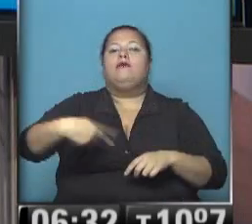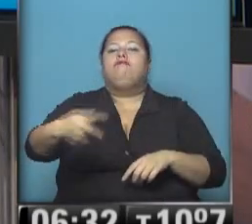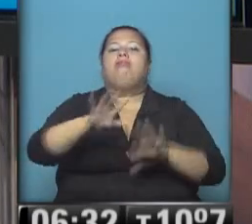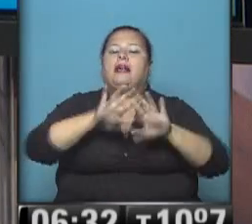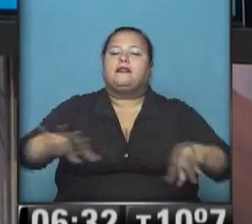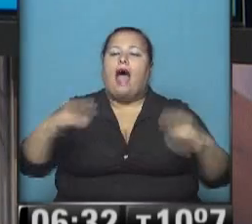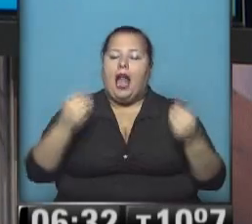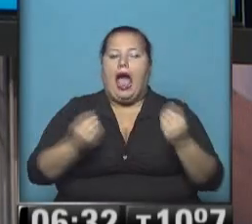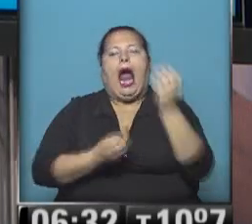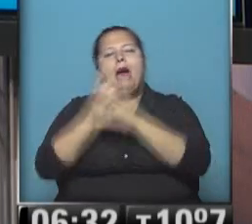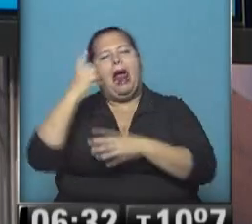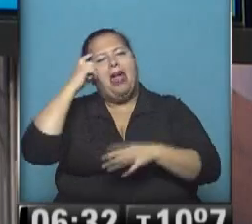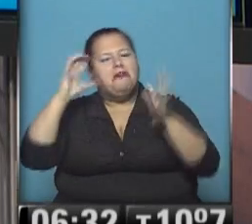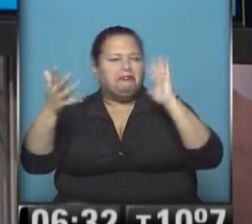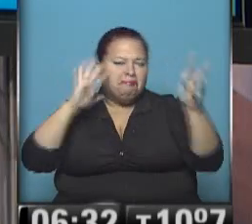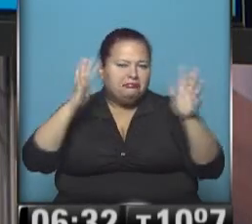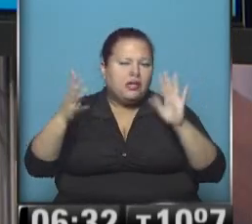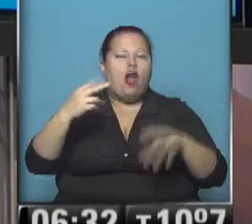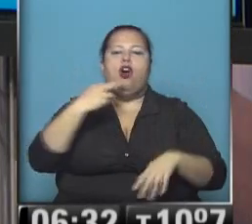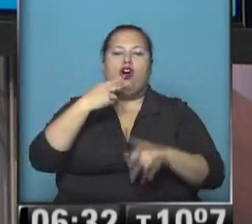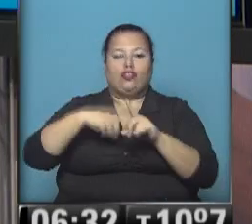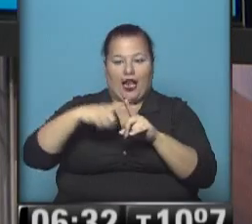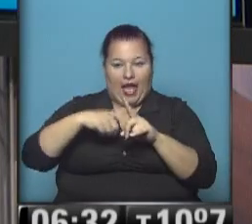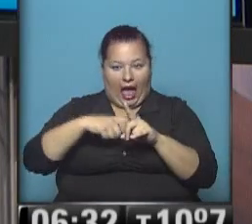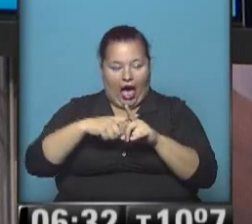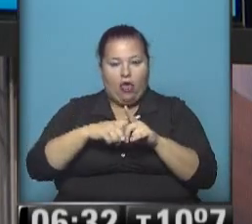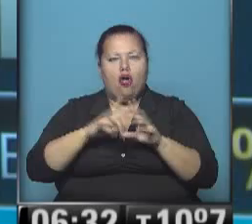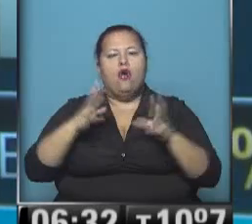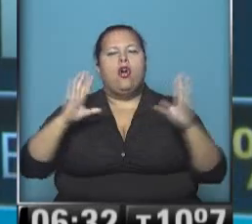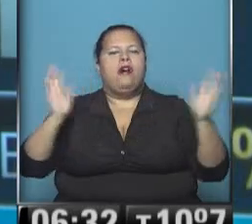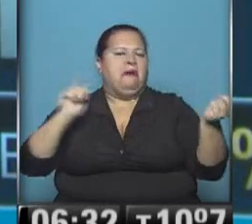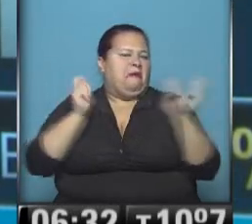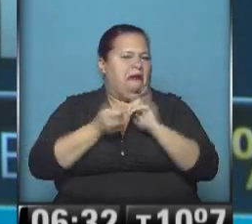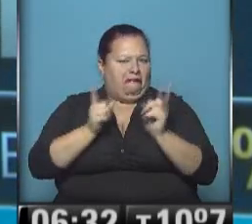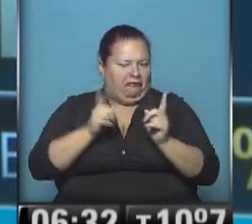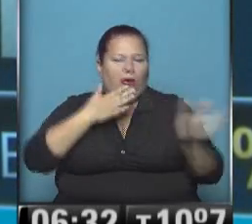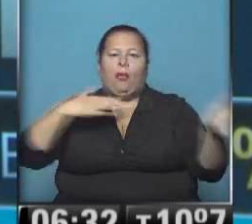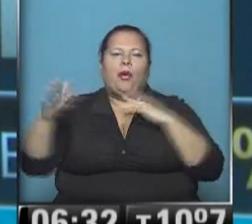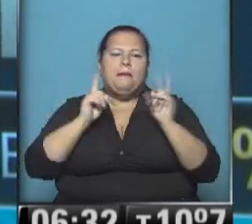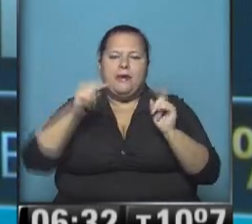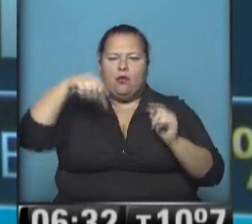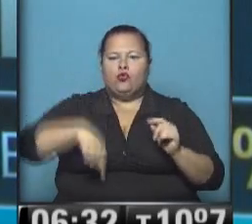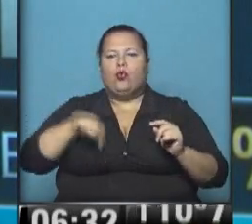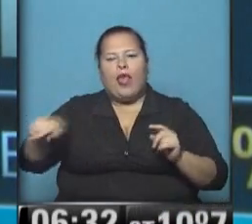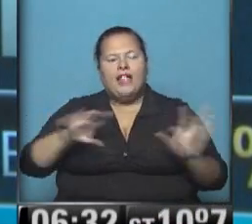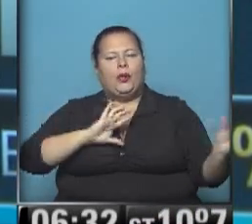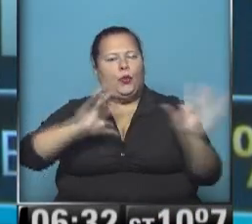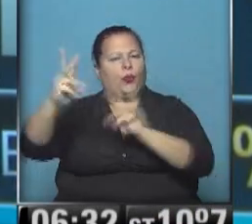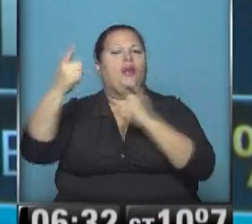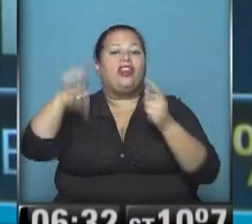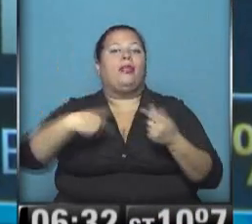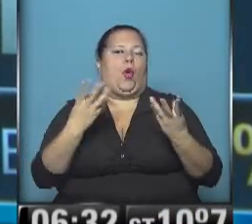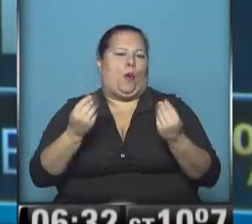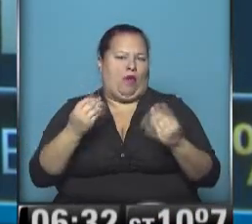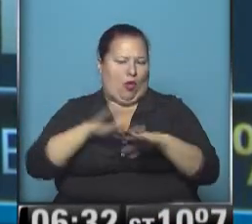horas, a media mañana, ya tendremos 11 grados de temperatura no va a haber mucho cambio, el viento seguirá soplando del sudeste, aportando mucha humedad la